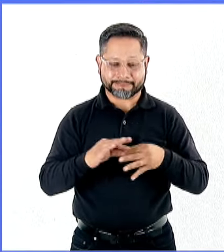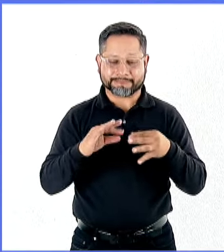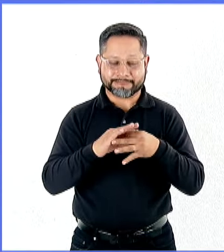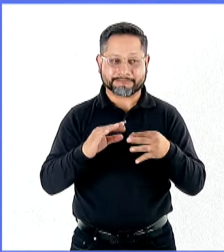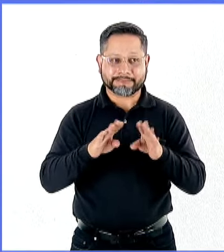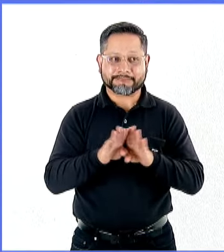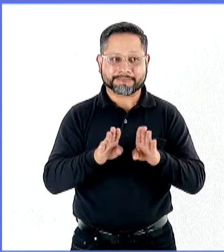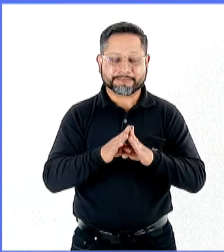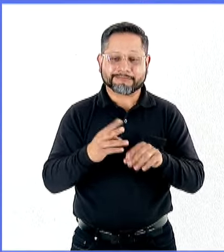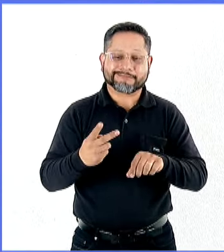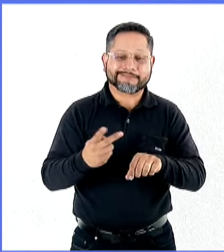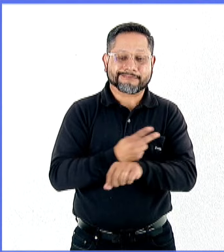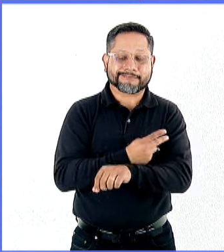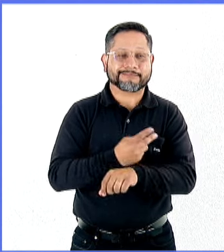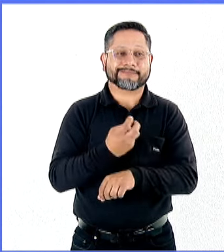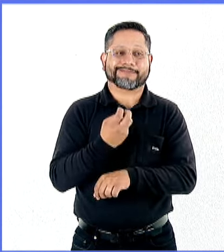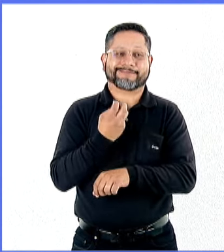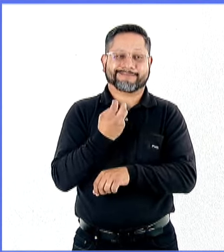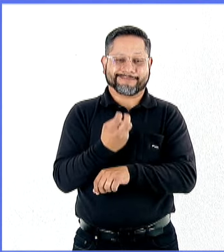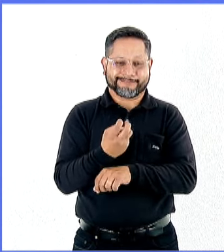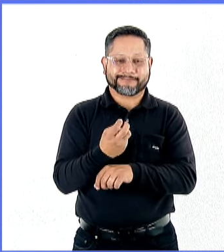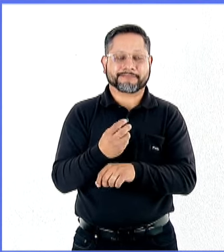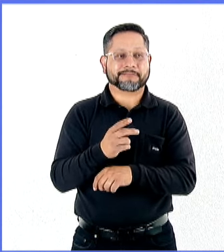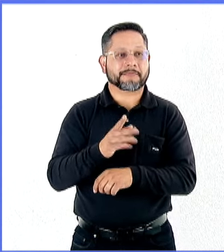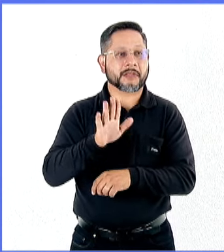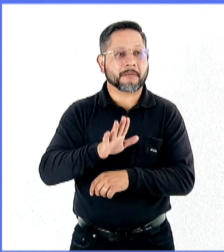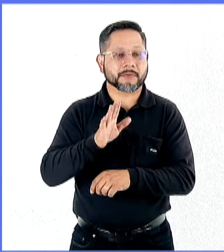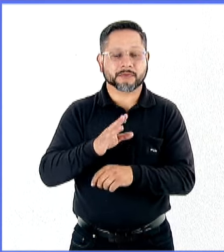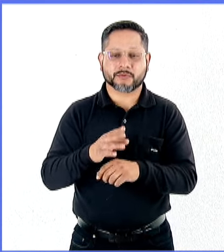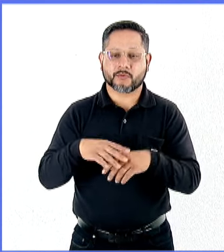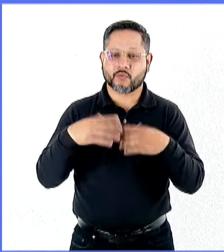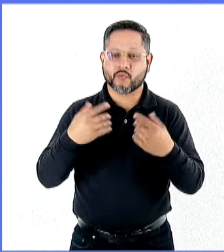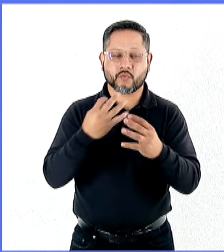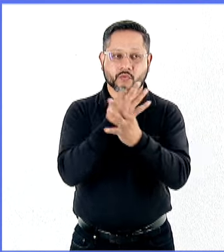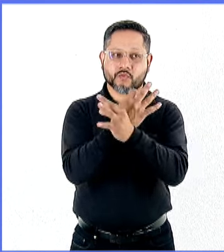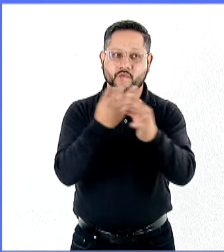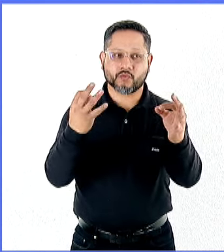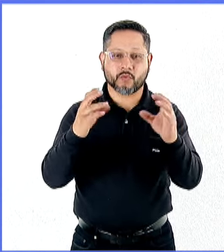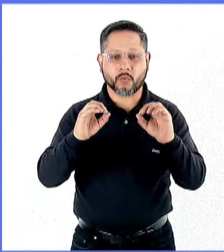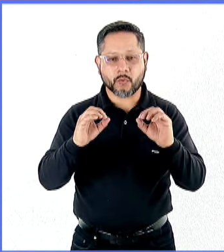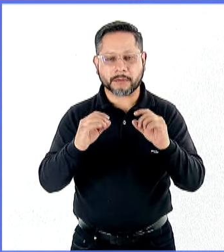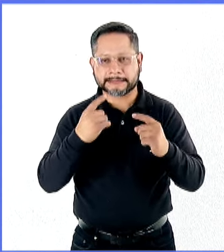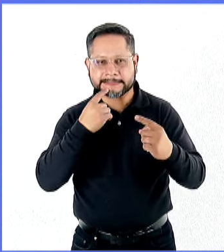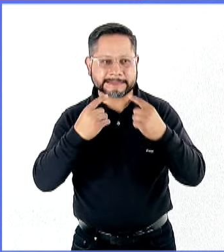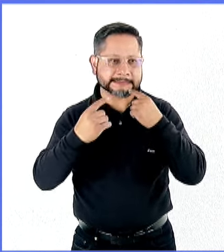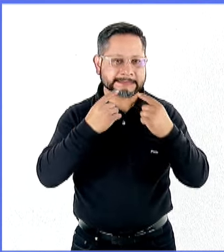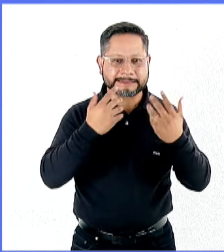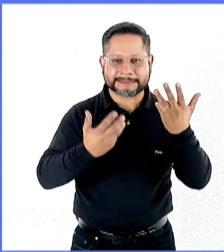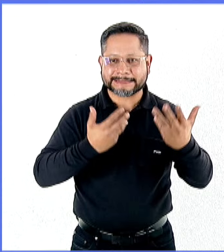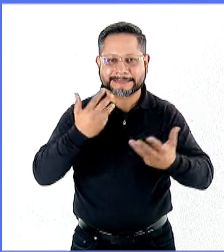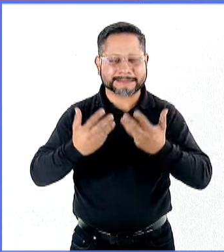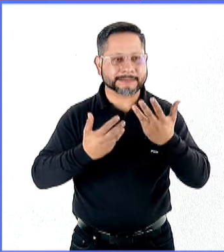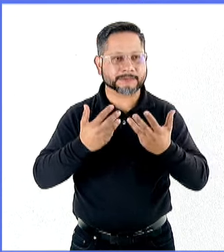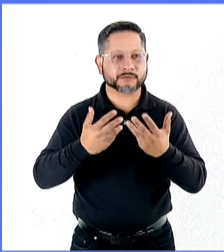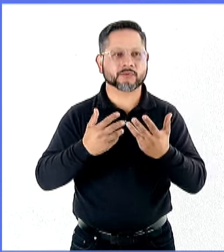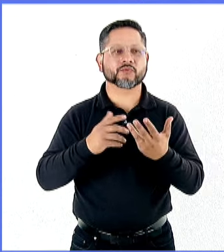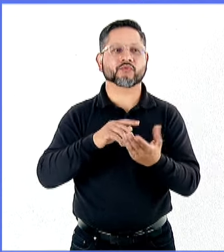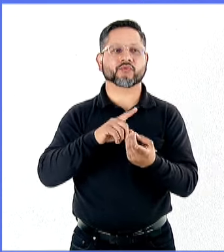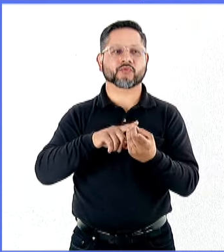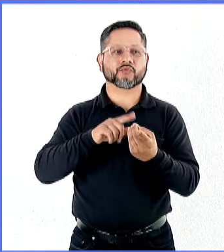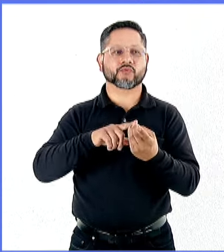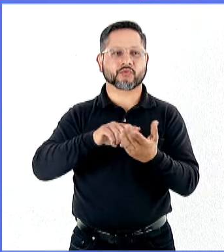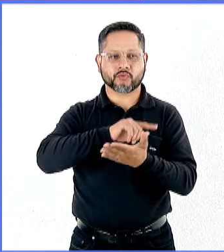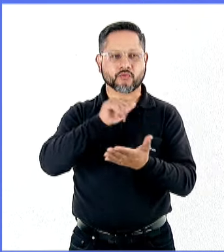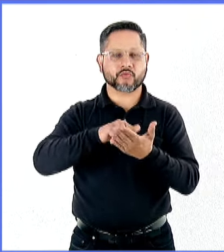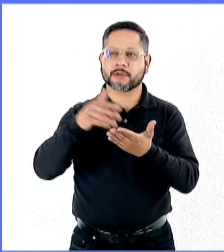qué es lo que está pasando y por qué sigue siendo noticia y por qué sigue siendo un punto de debate principalmente este tema de la relocalización